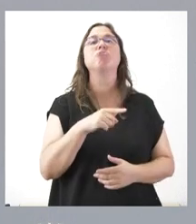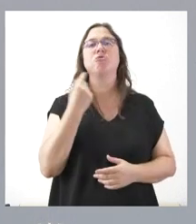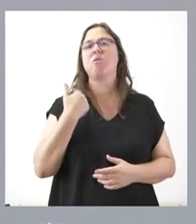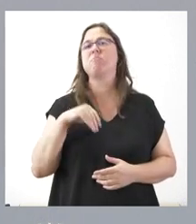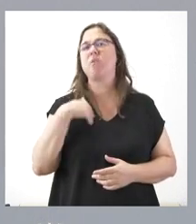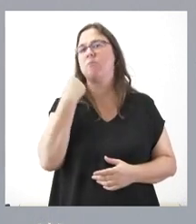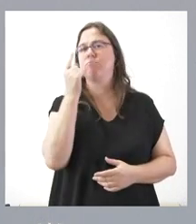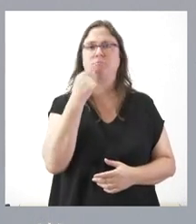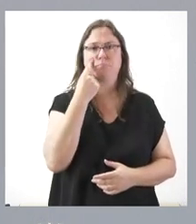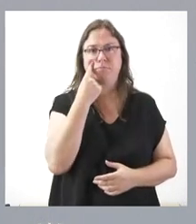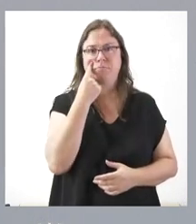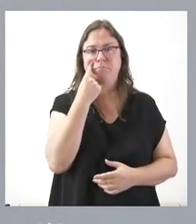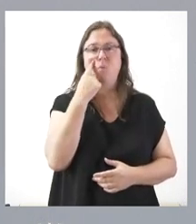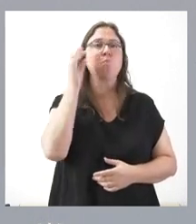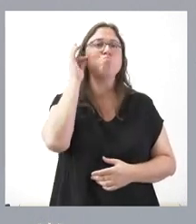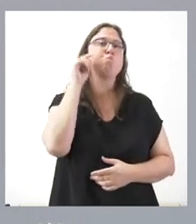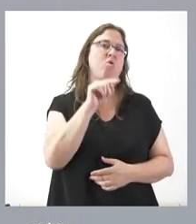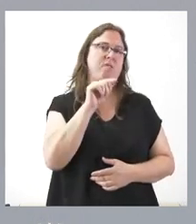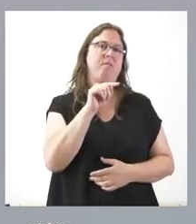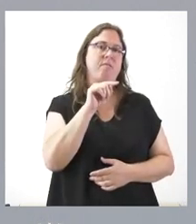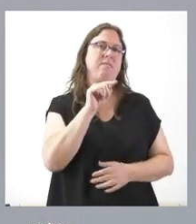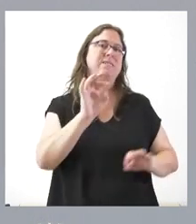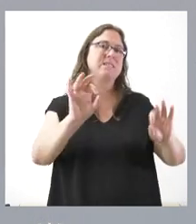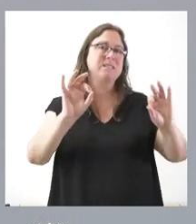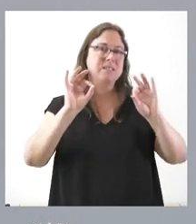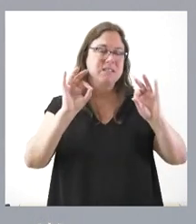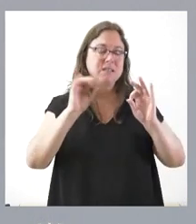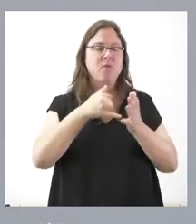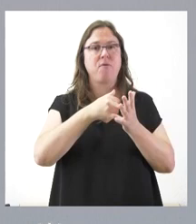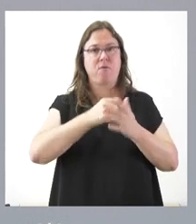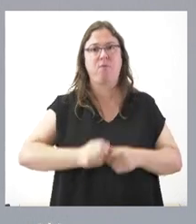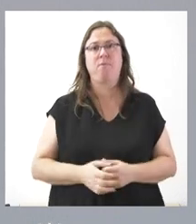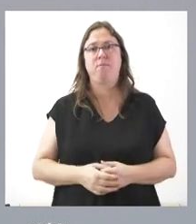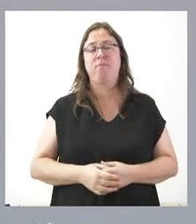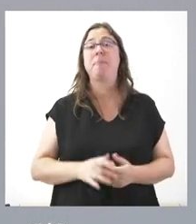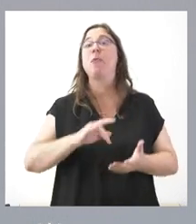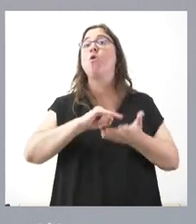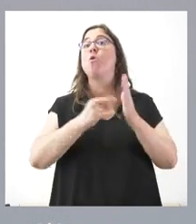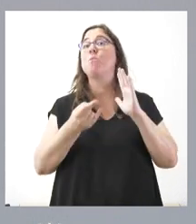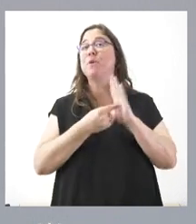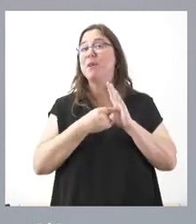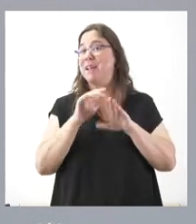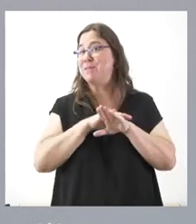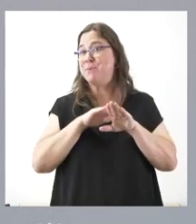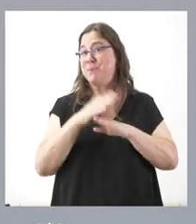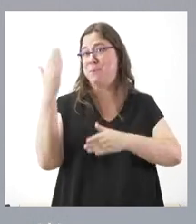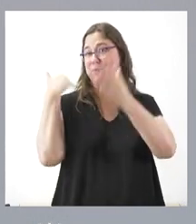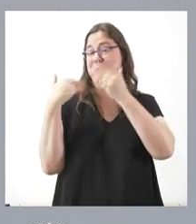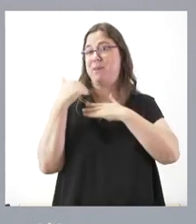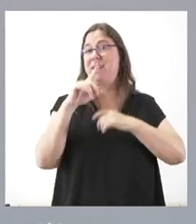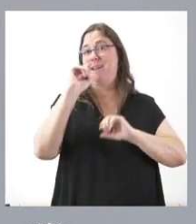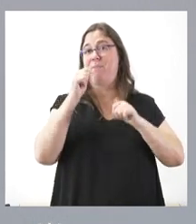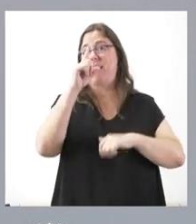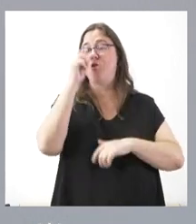detectadas a esas mujeres especialmente vulnerables. Hubo un proyecto piloto en marcha en el año